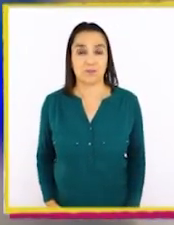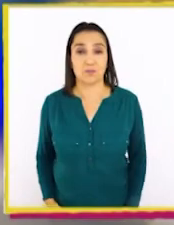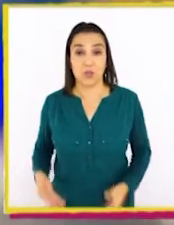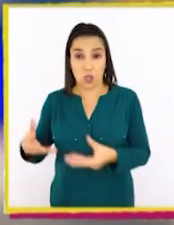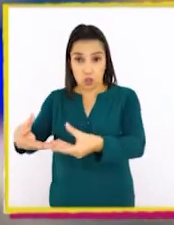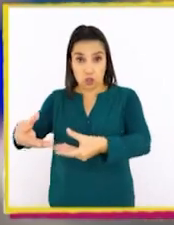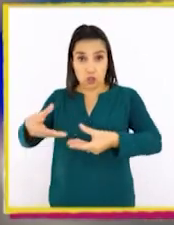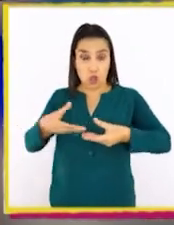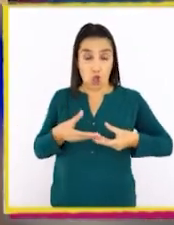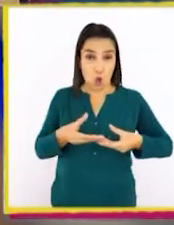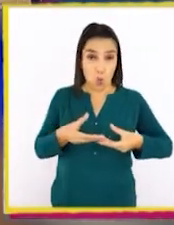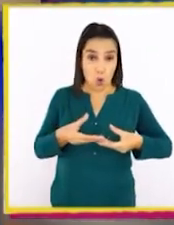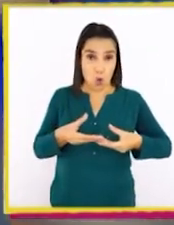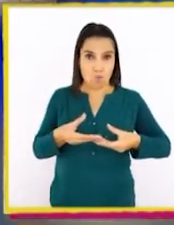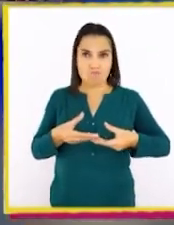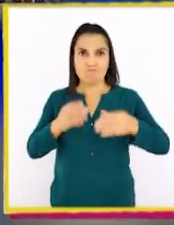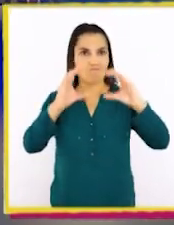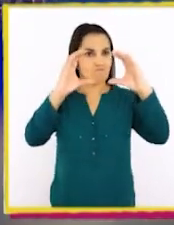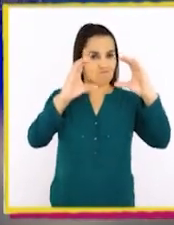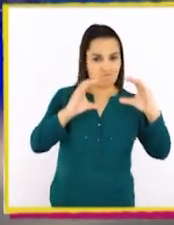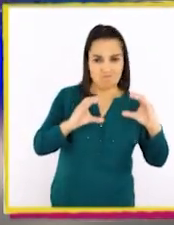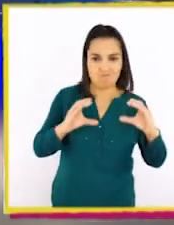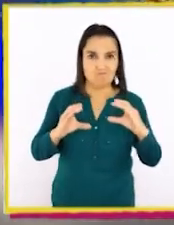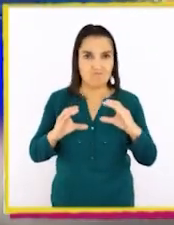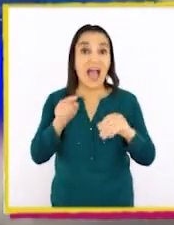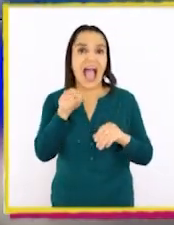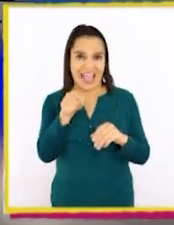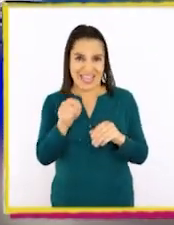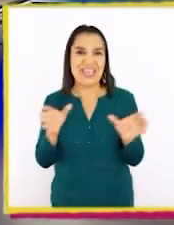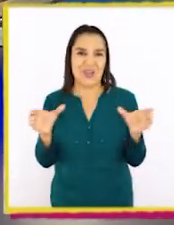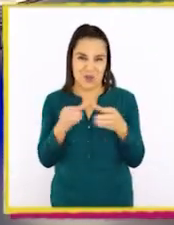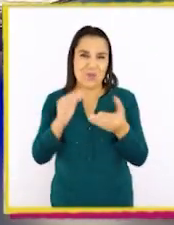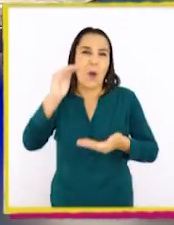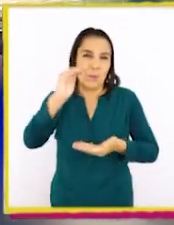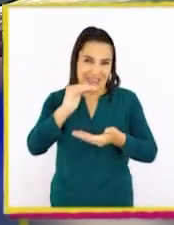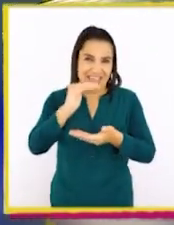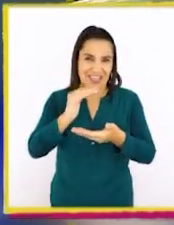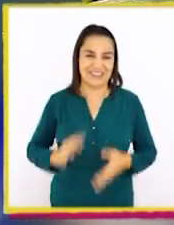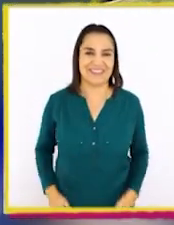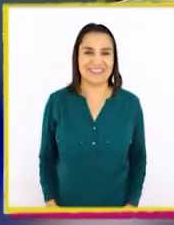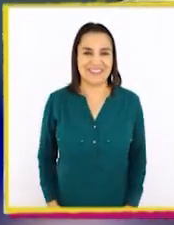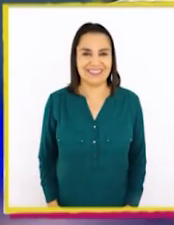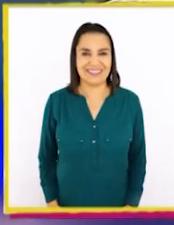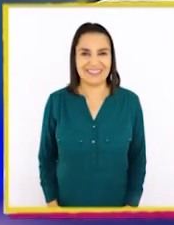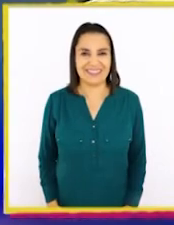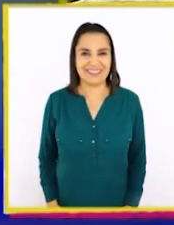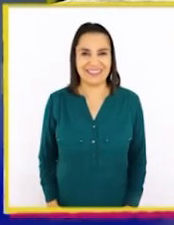y los ponemos en el grupo. ¡Aquí en el grupo de los pequeños!